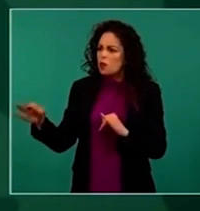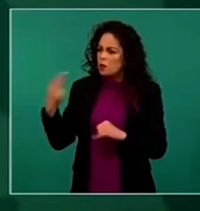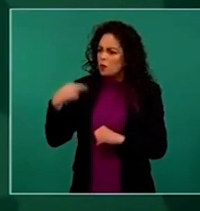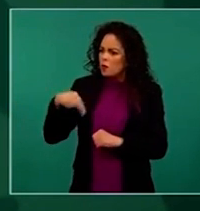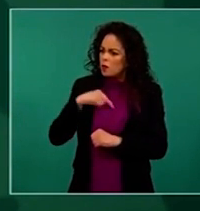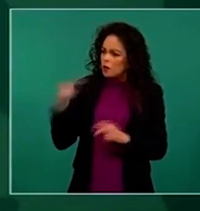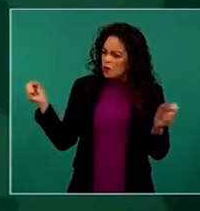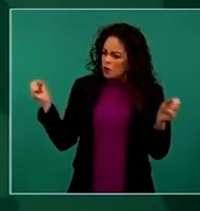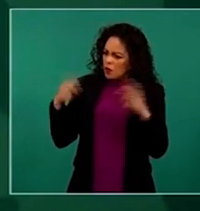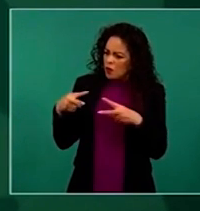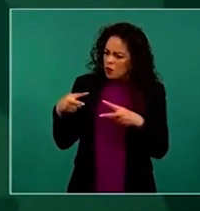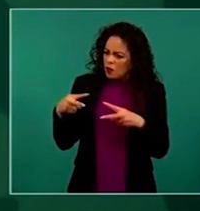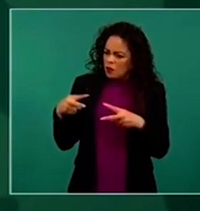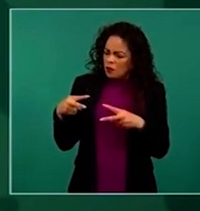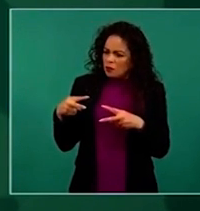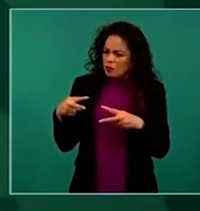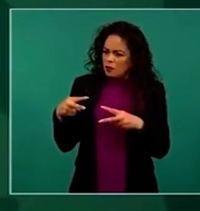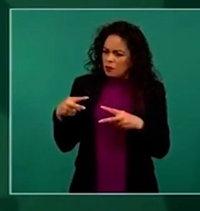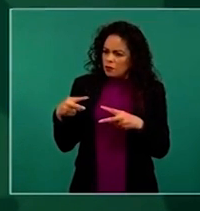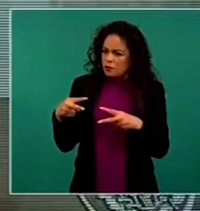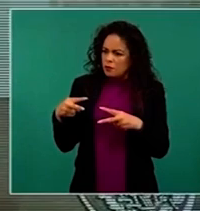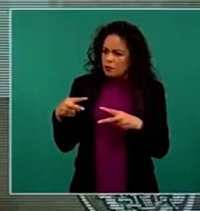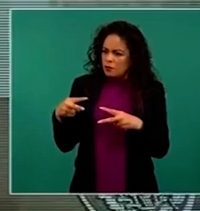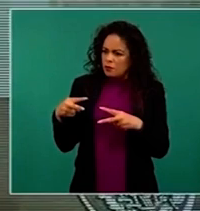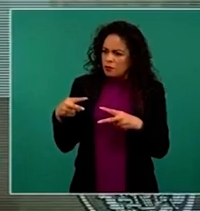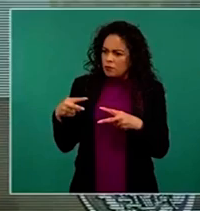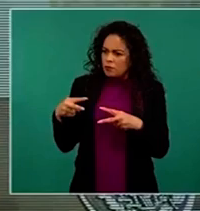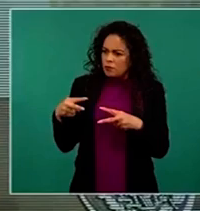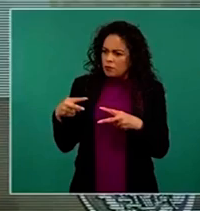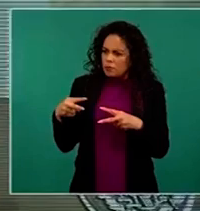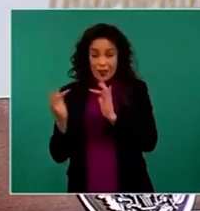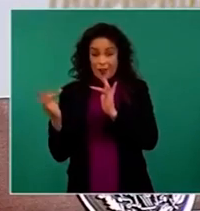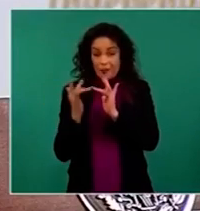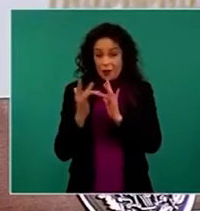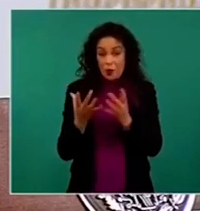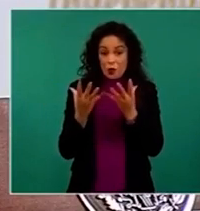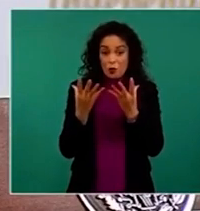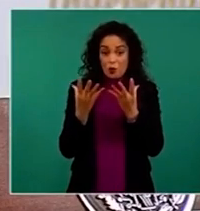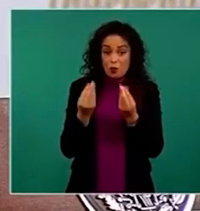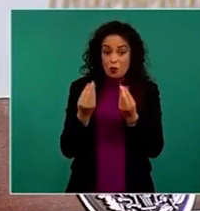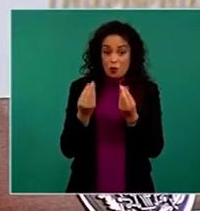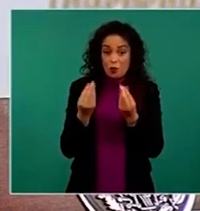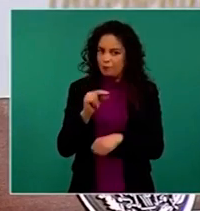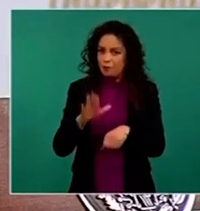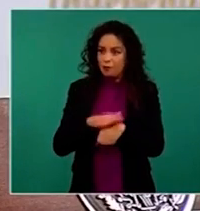tenemos mucha comunicación, porque Alejandro